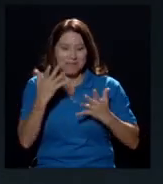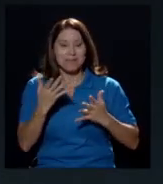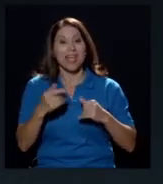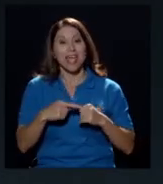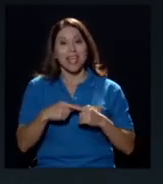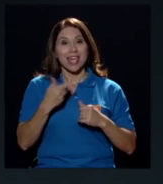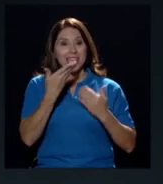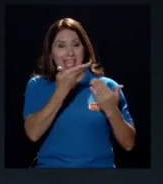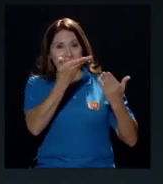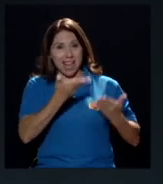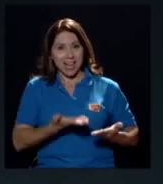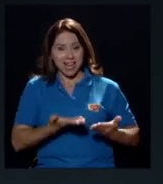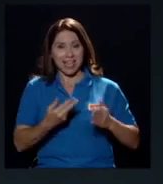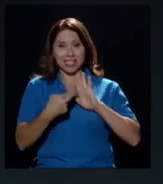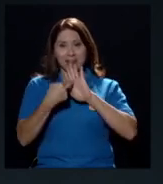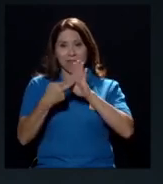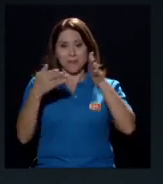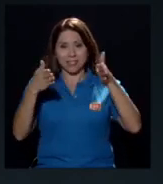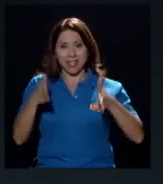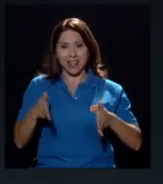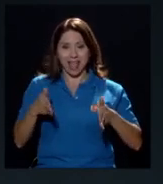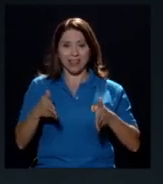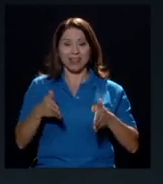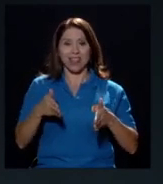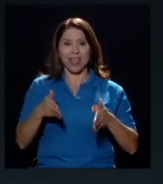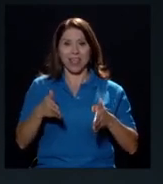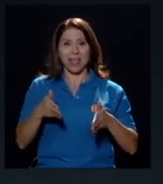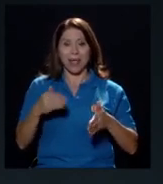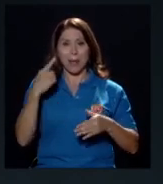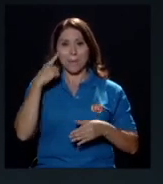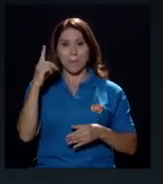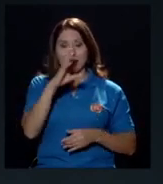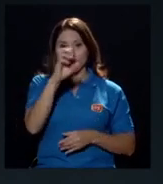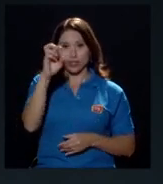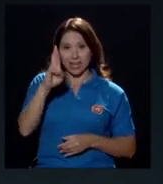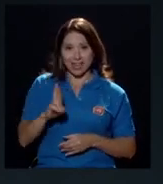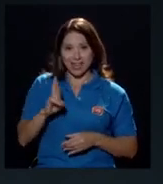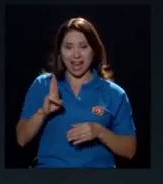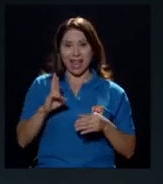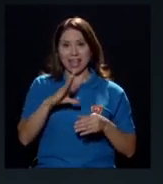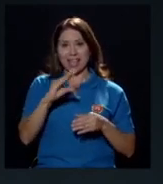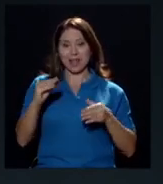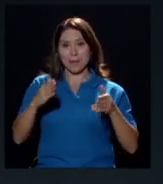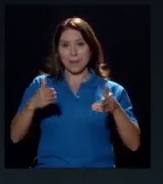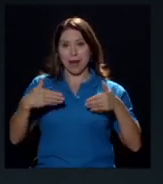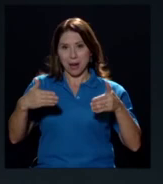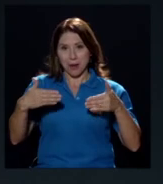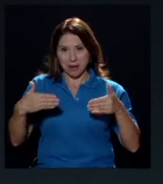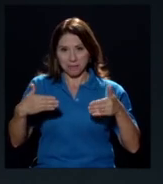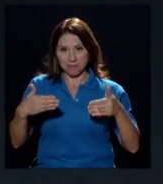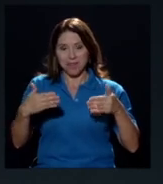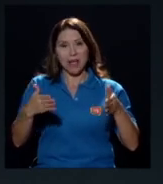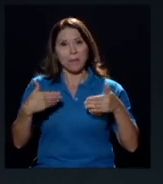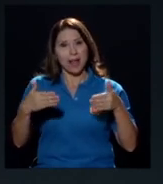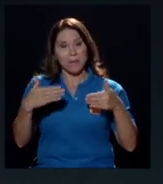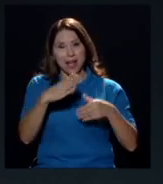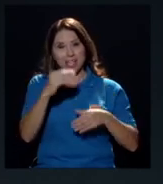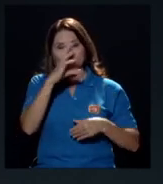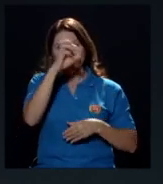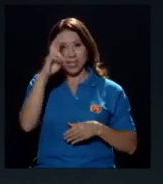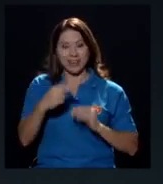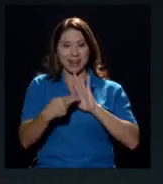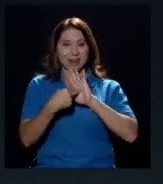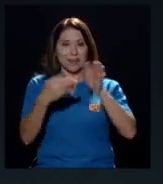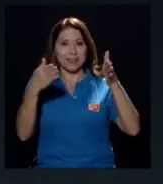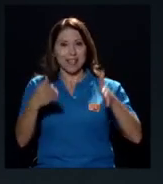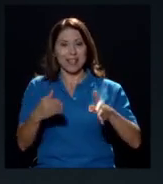él es el representante para Costa Rica y Panamá, Panamá y Costa Rica, de la Fundación